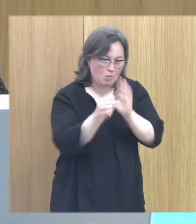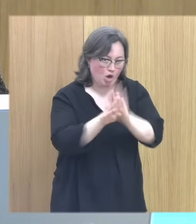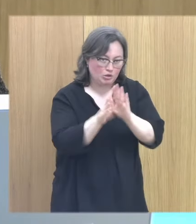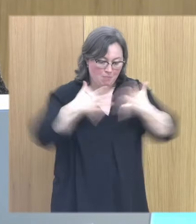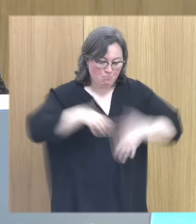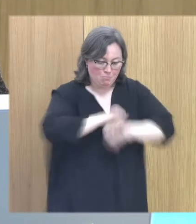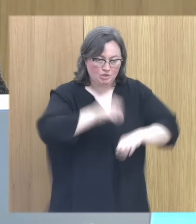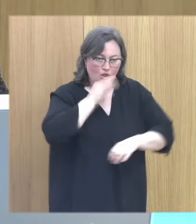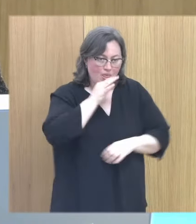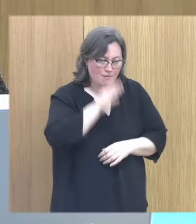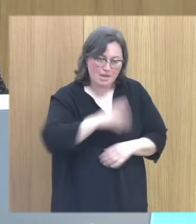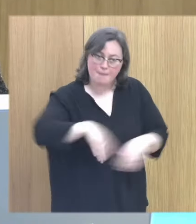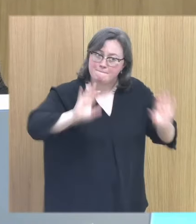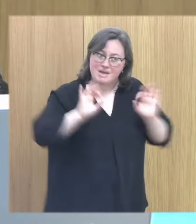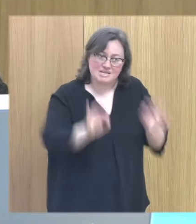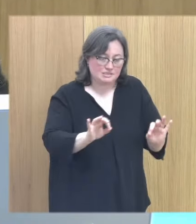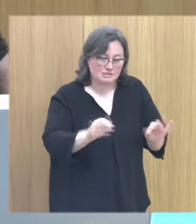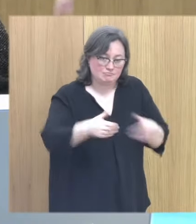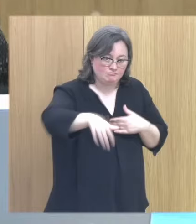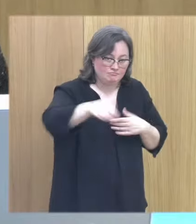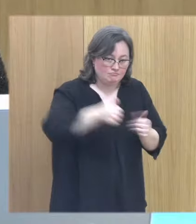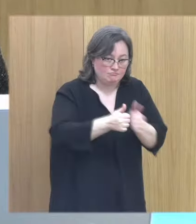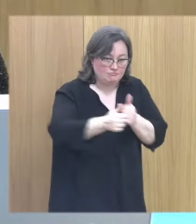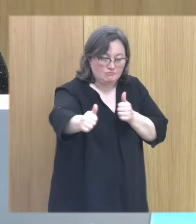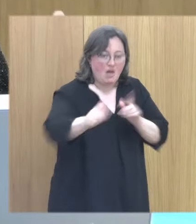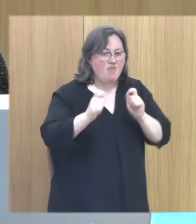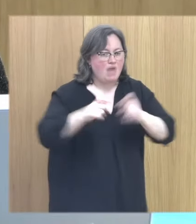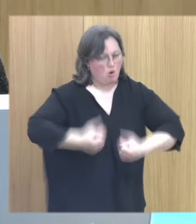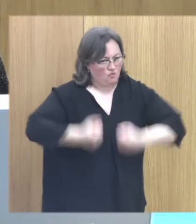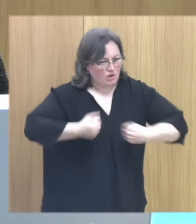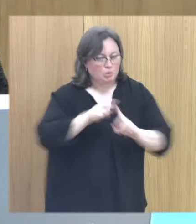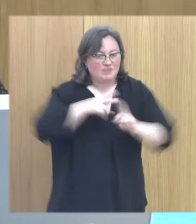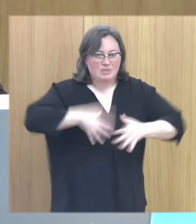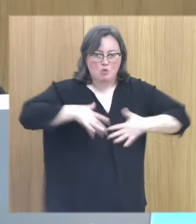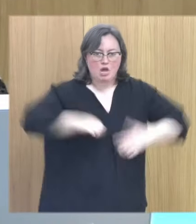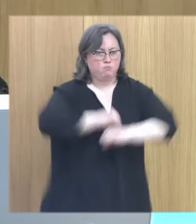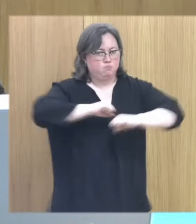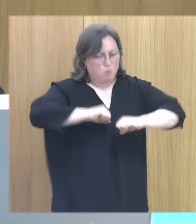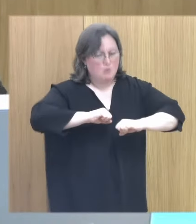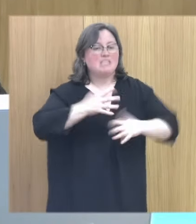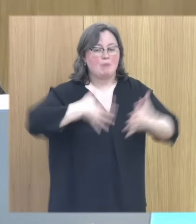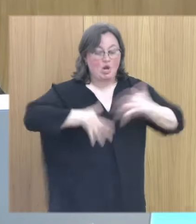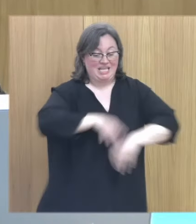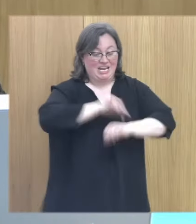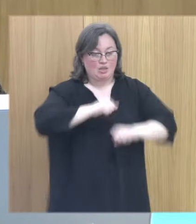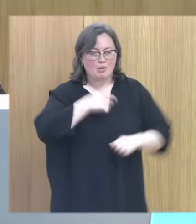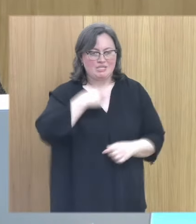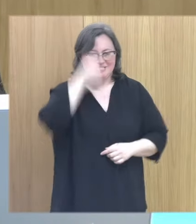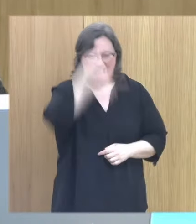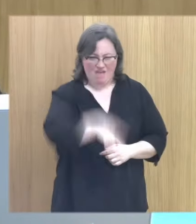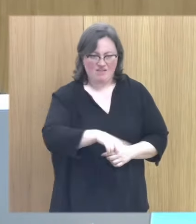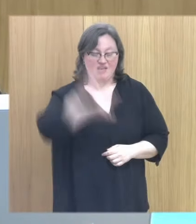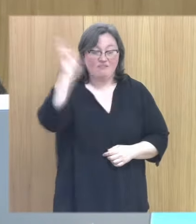integrar y dejarles fortalecidos porque emocionalmente los dejas fortalecidos dejarles conscientes de